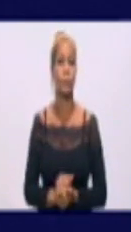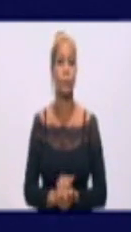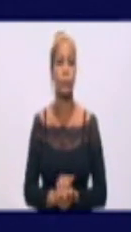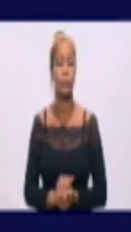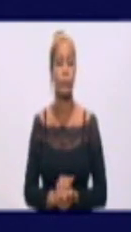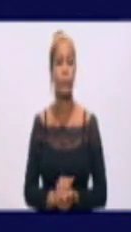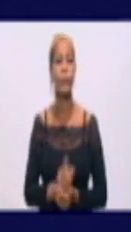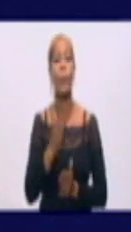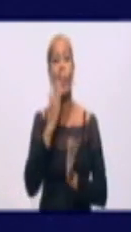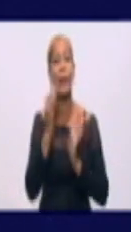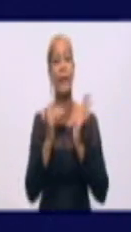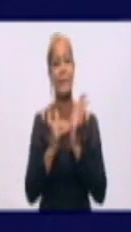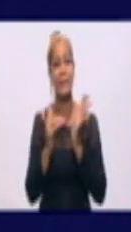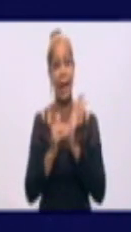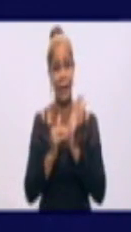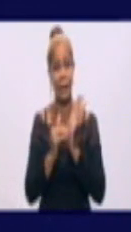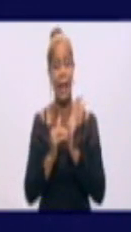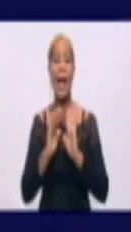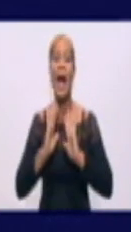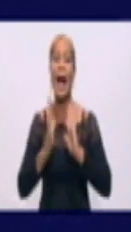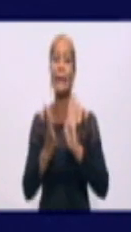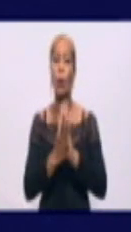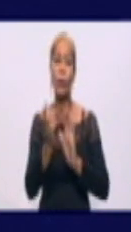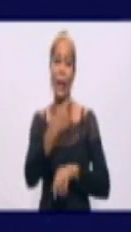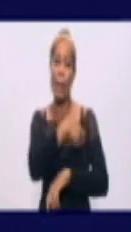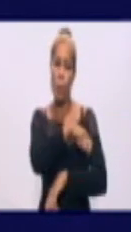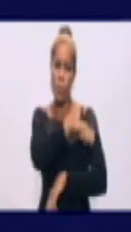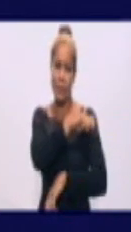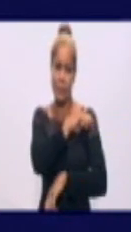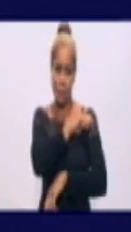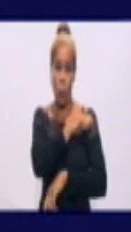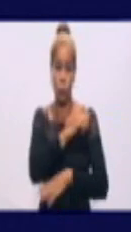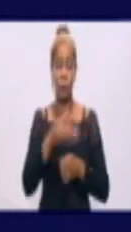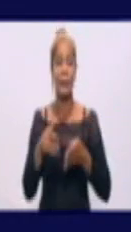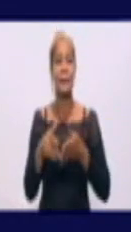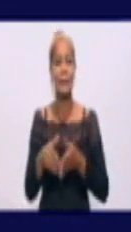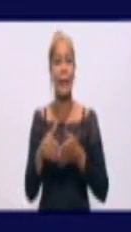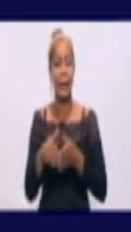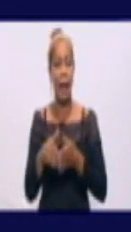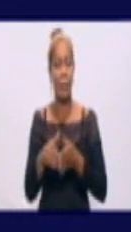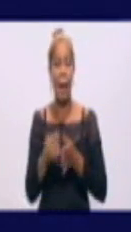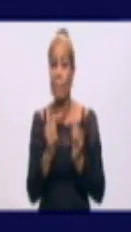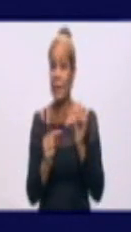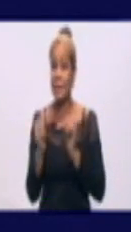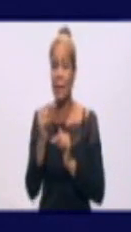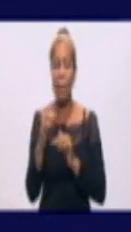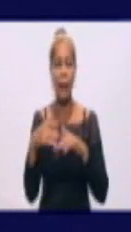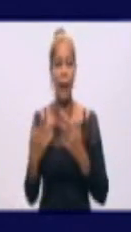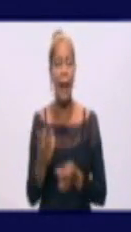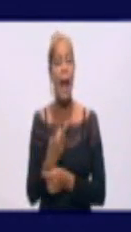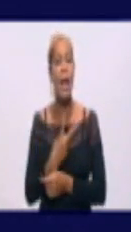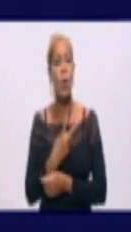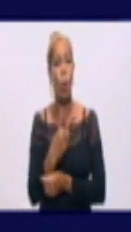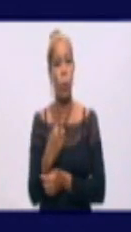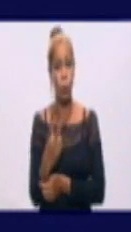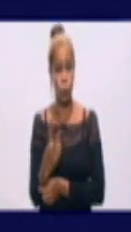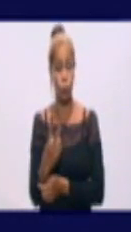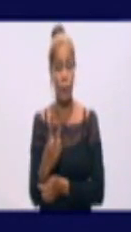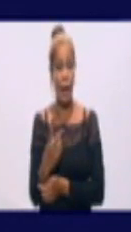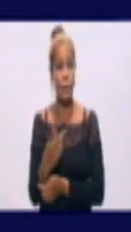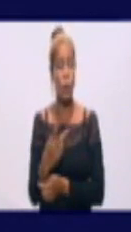Buenas tardes a la población de Bayamo y, bueno, fundamentalmente a los voluntarios del ensayo